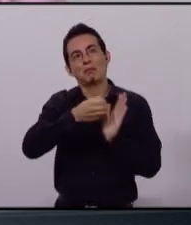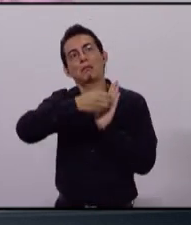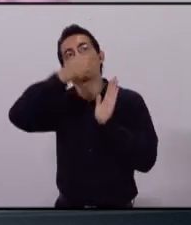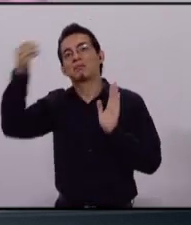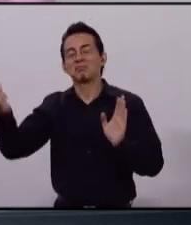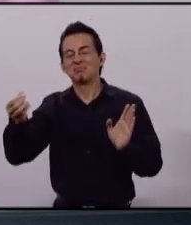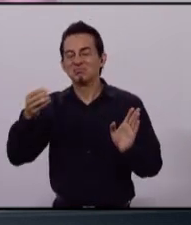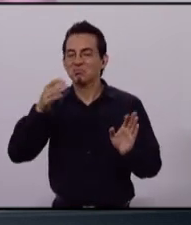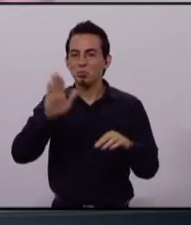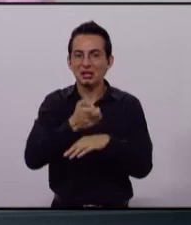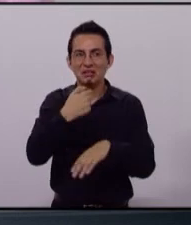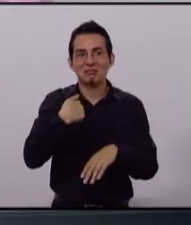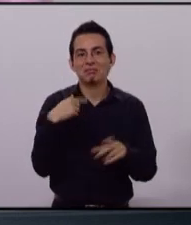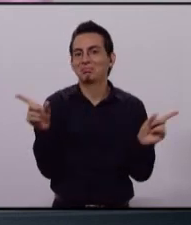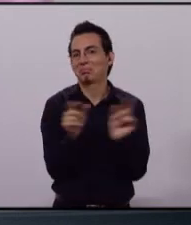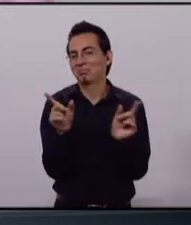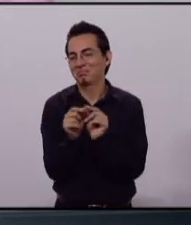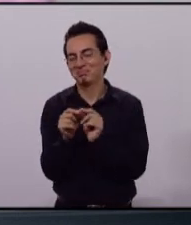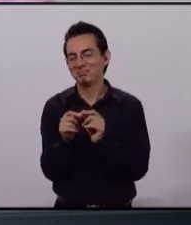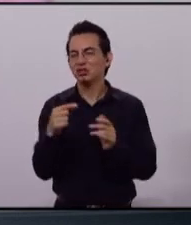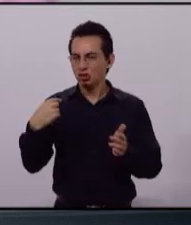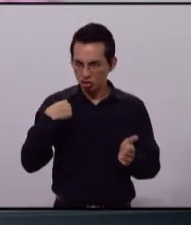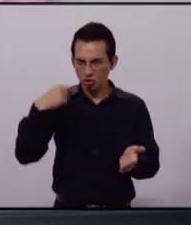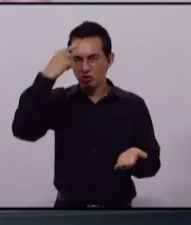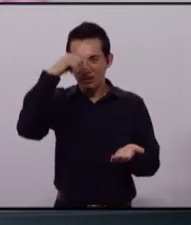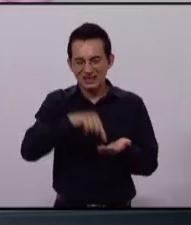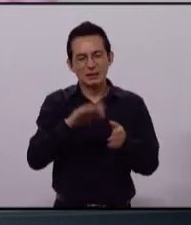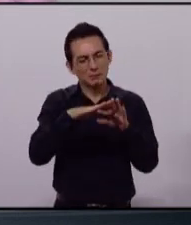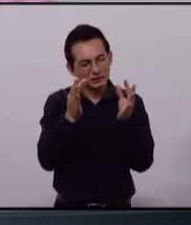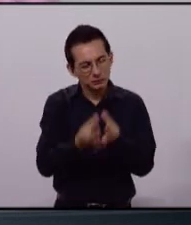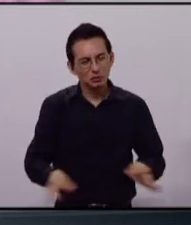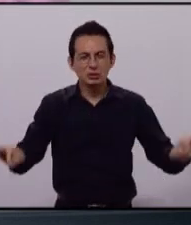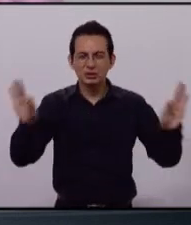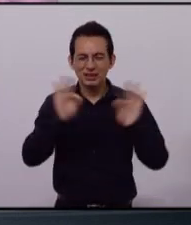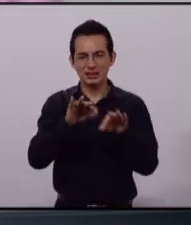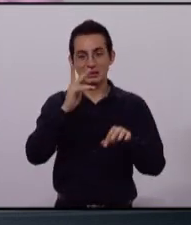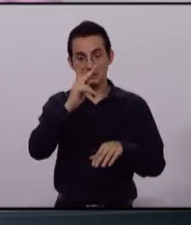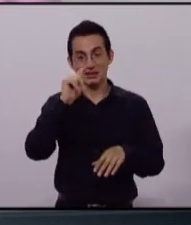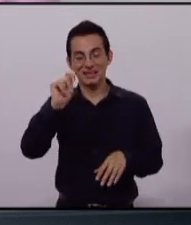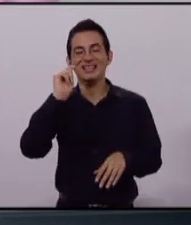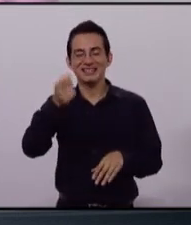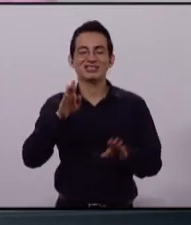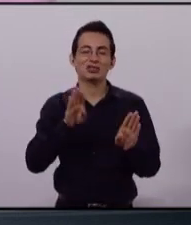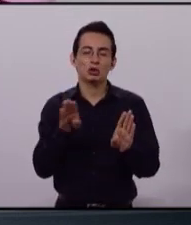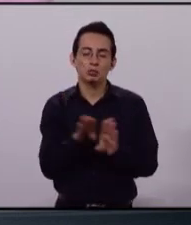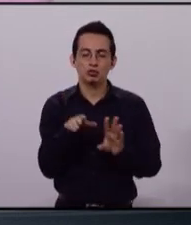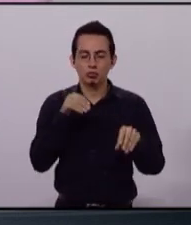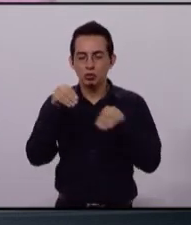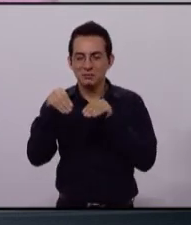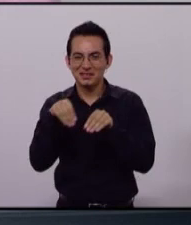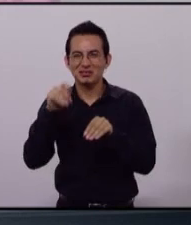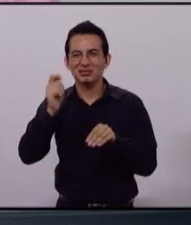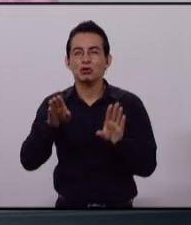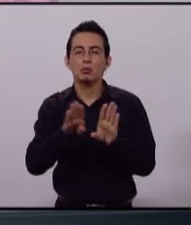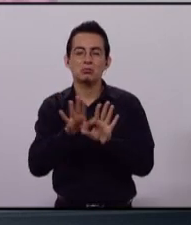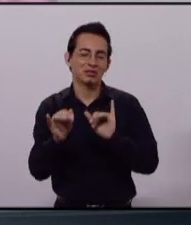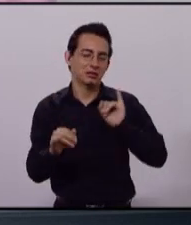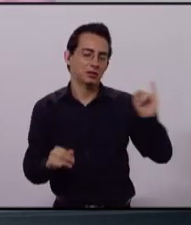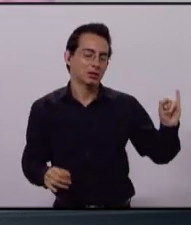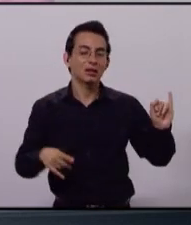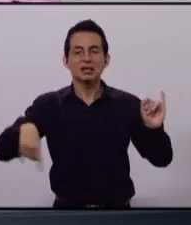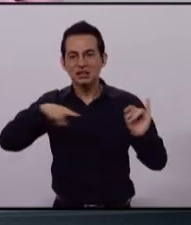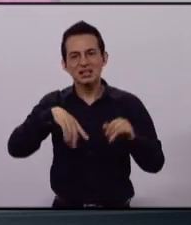amaneceríamos. Creemos en el Partido del Trabajo, Partido de Izquierda. Creemos que se tiene que invertir más en educación